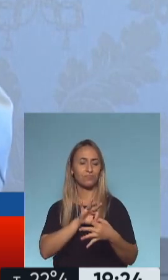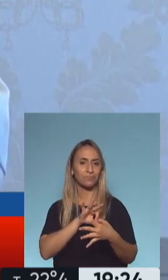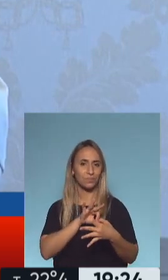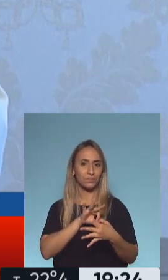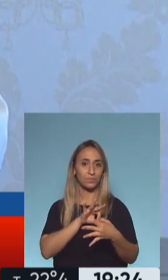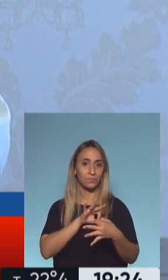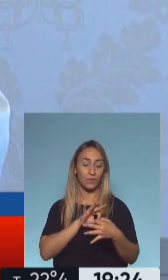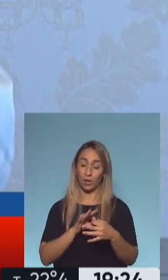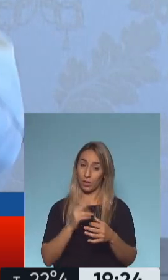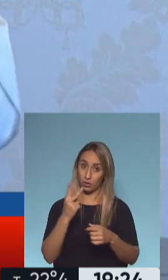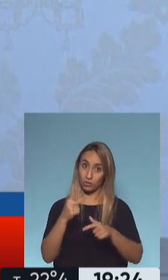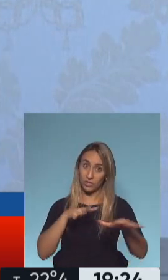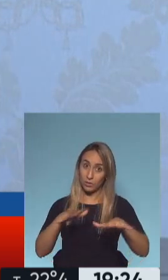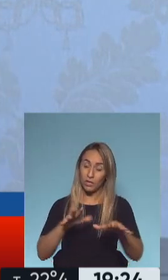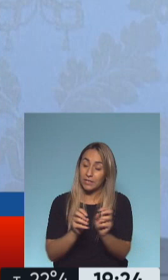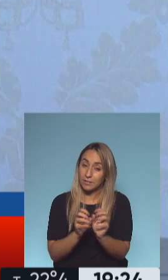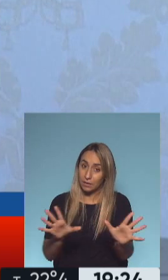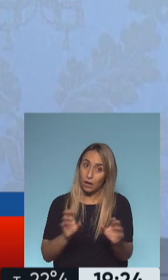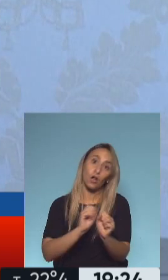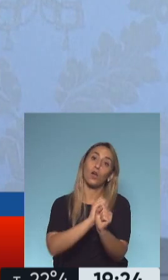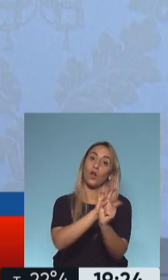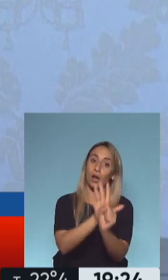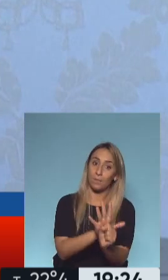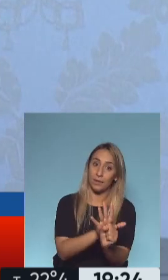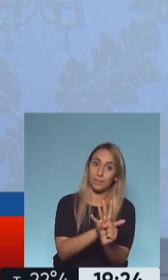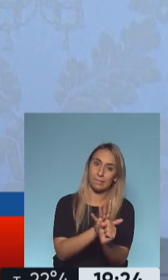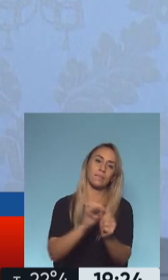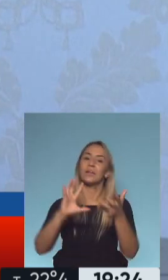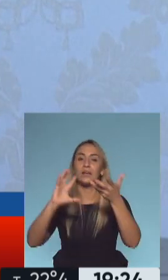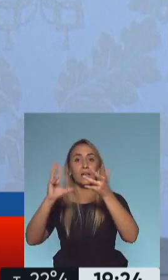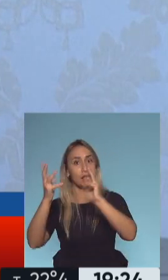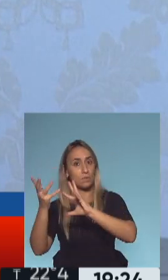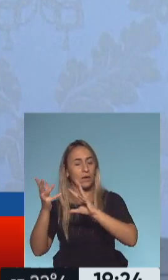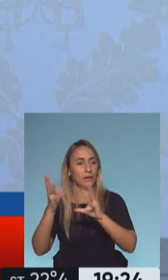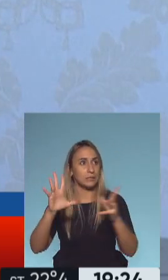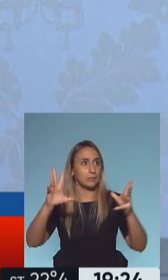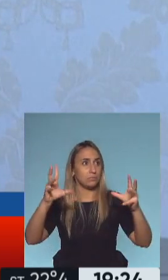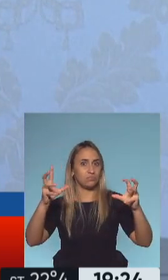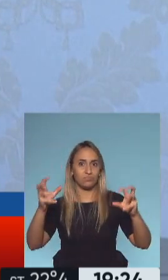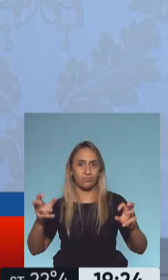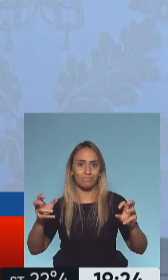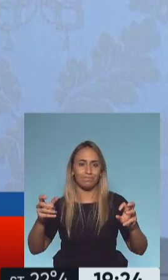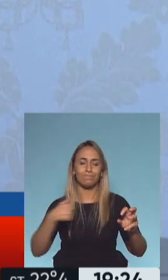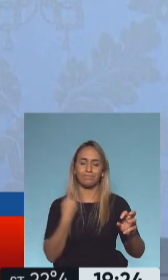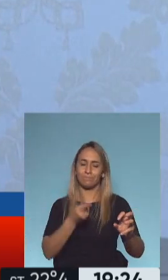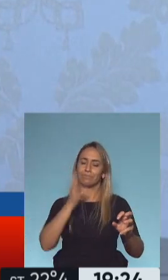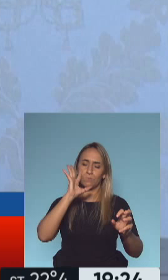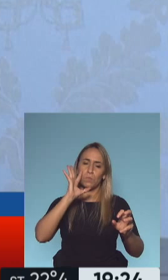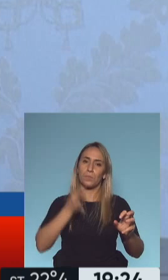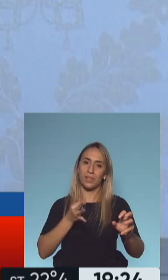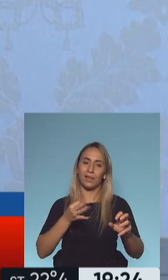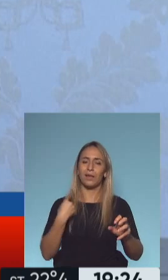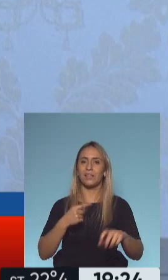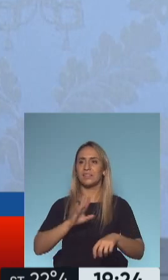catástrofes globales, COVID y el clima, demuestran que no tenemos tiempo para esperar.